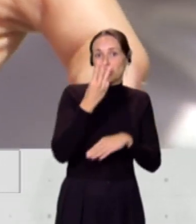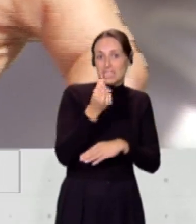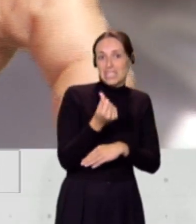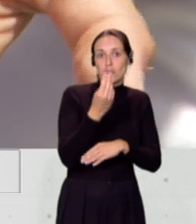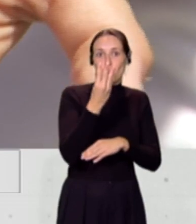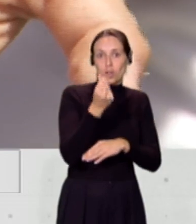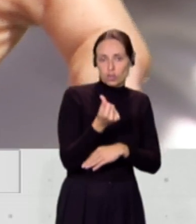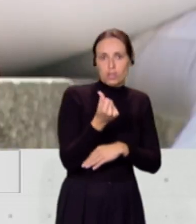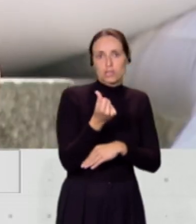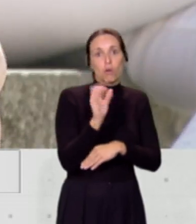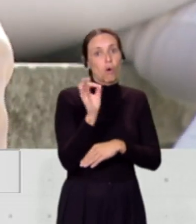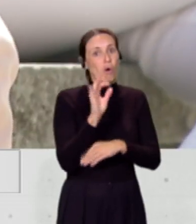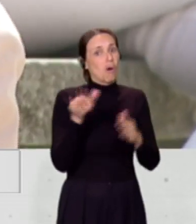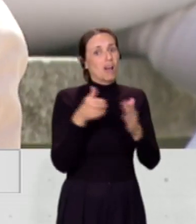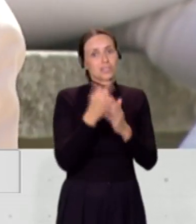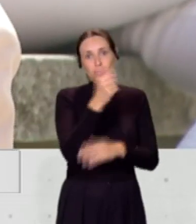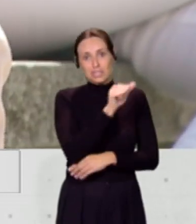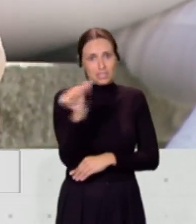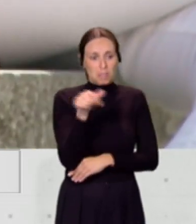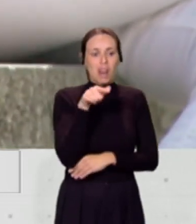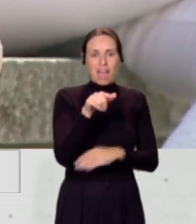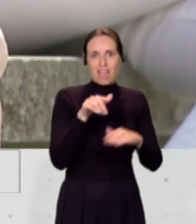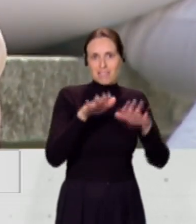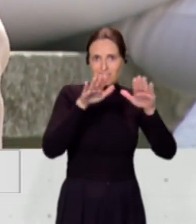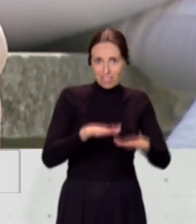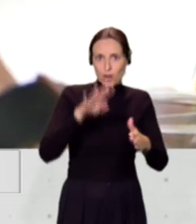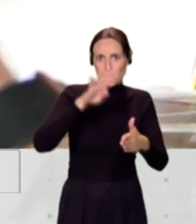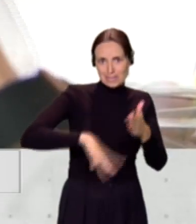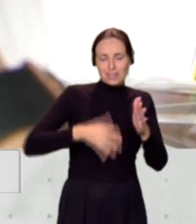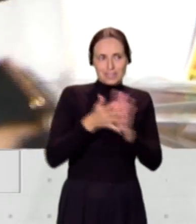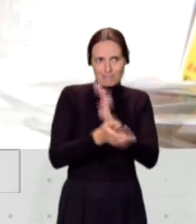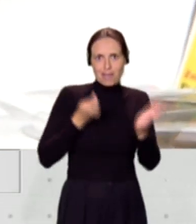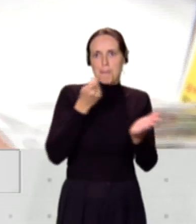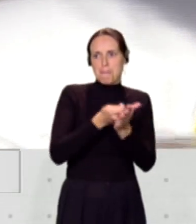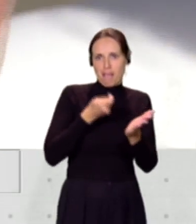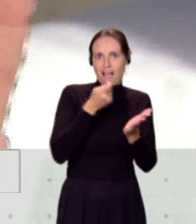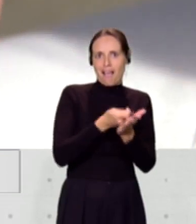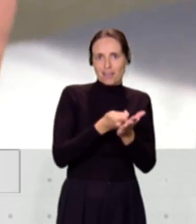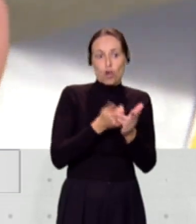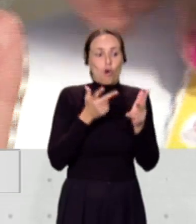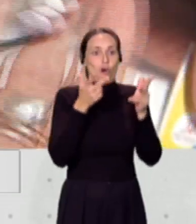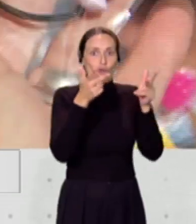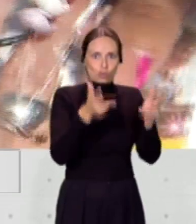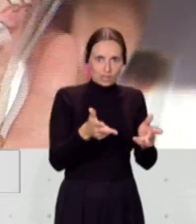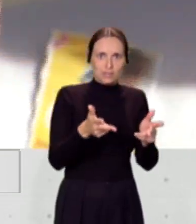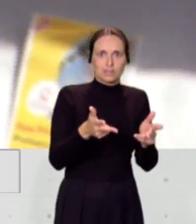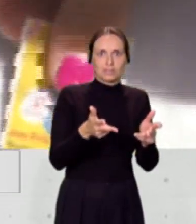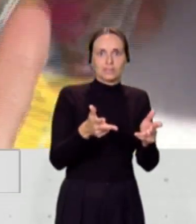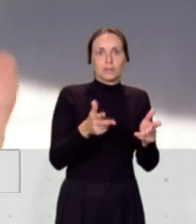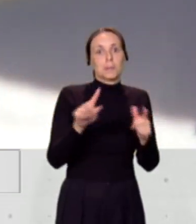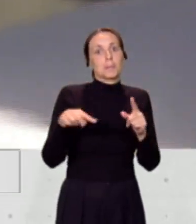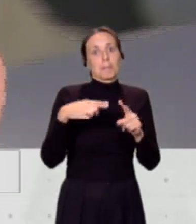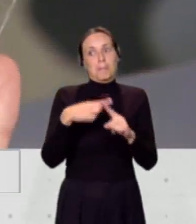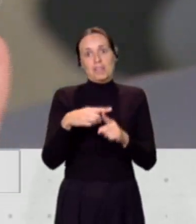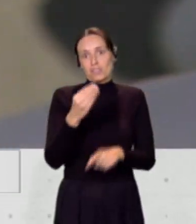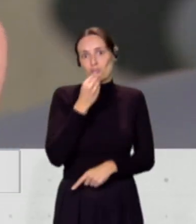o incluso a veces nos hemos tenido que quedar una semana. Y es pagar el hotel y pagar la